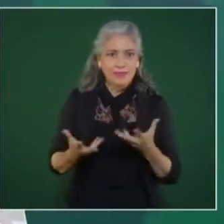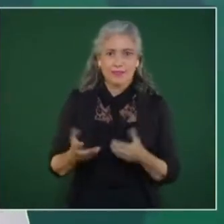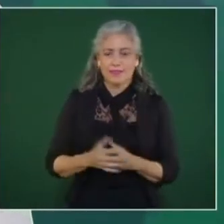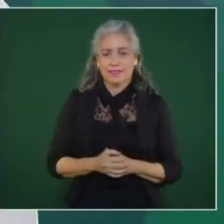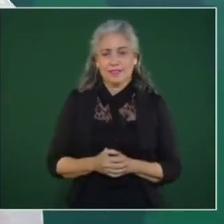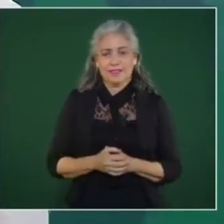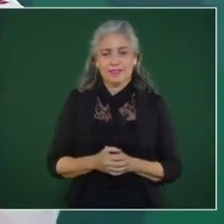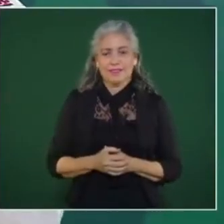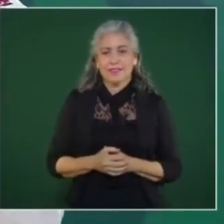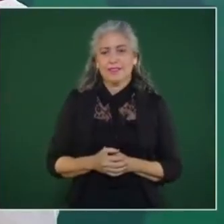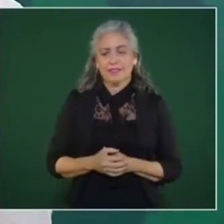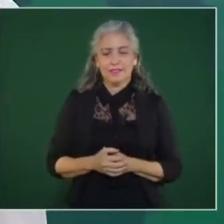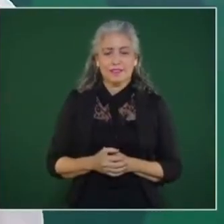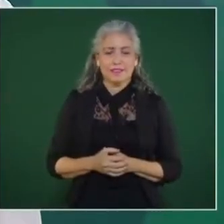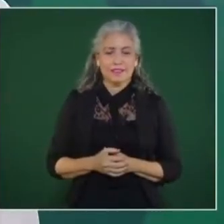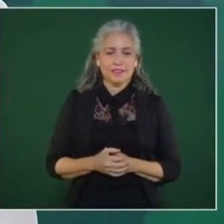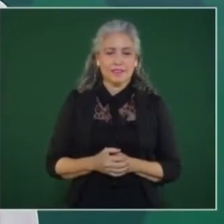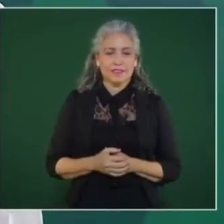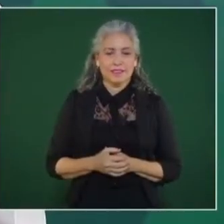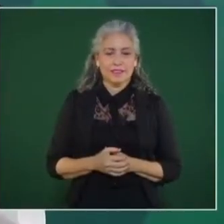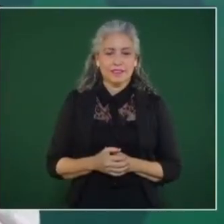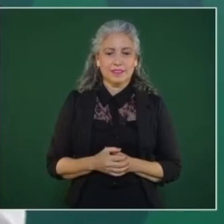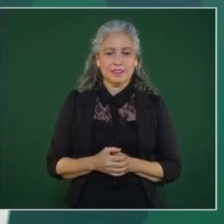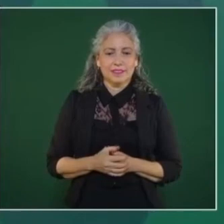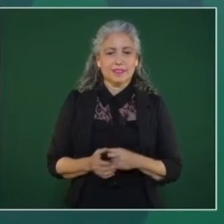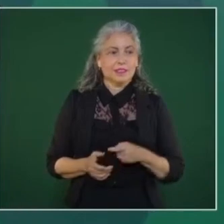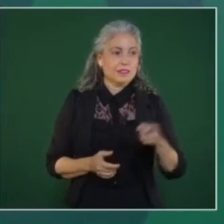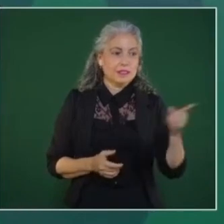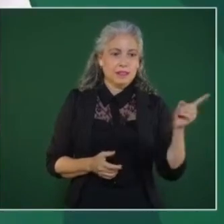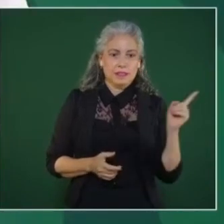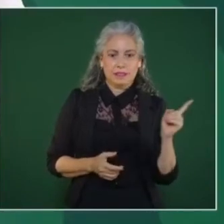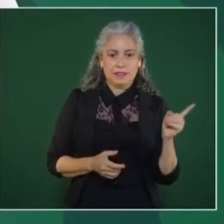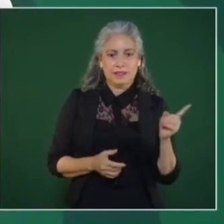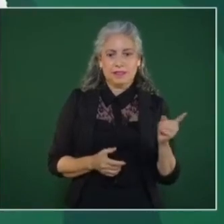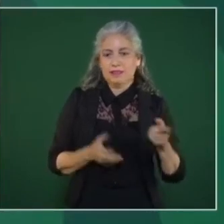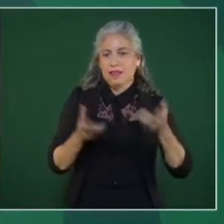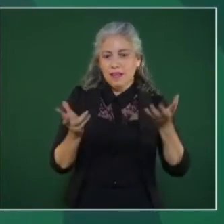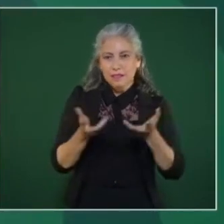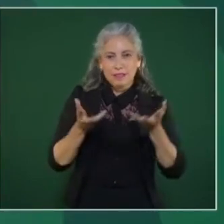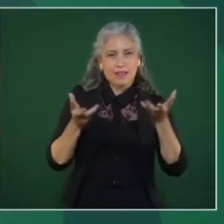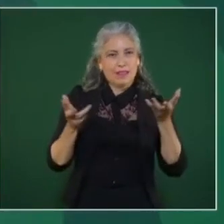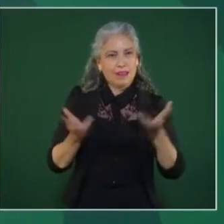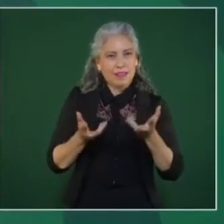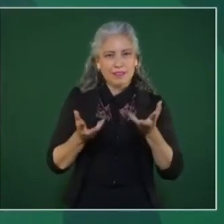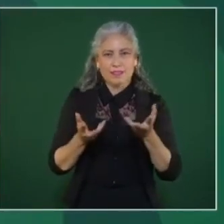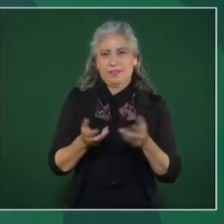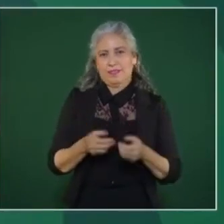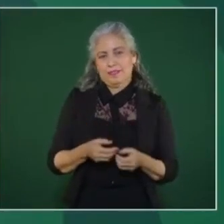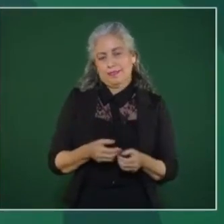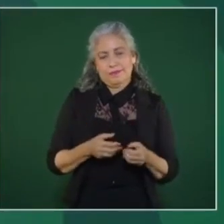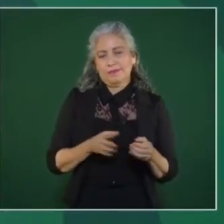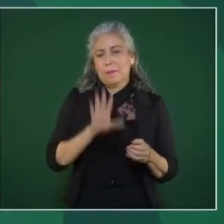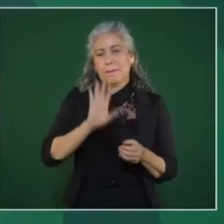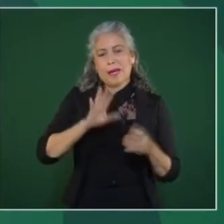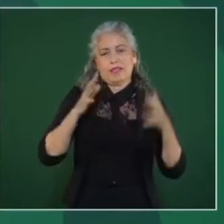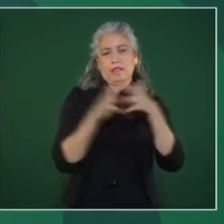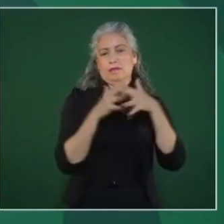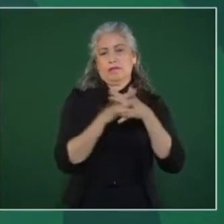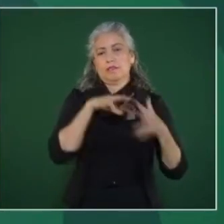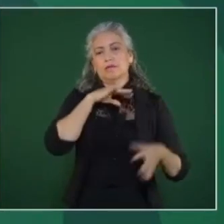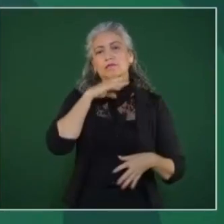y están recorriendo a la guerra sucia